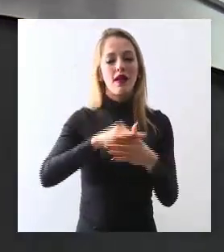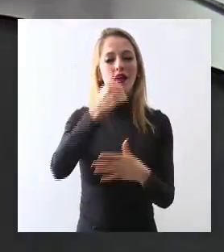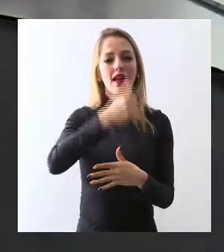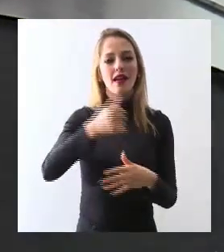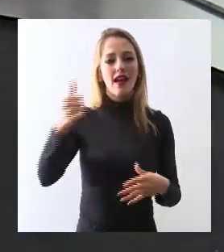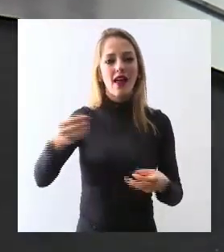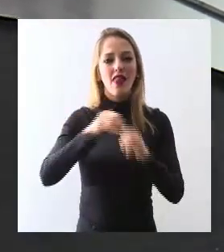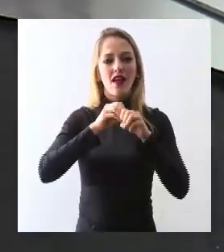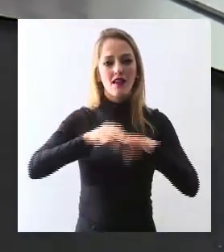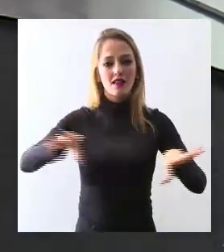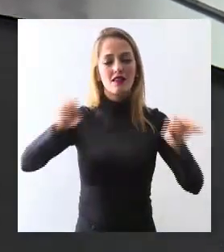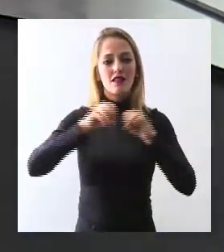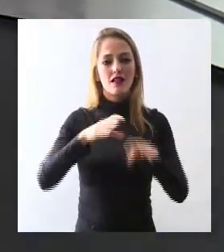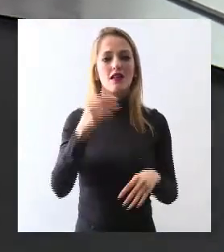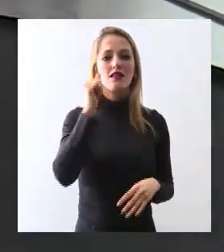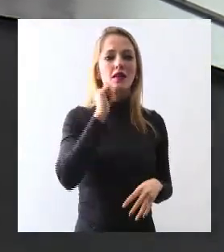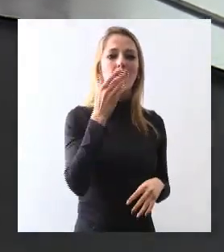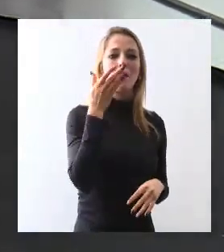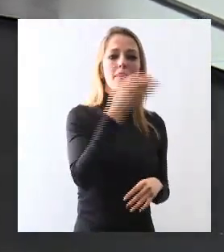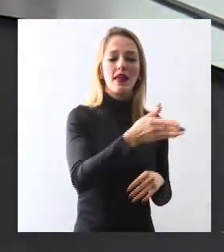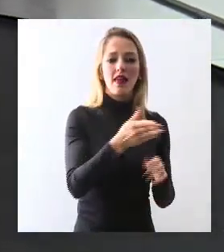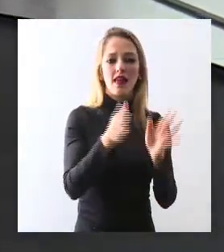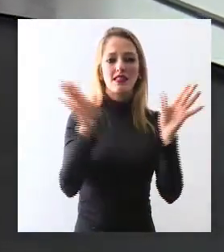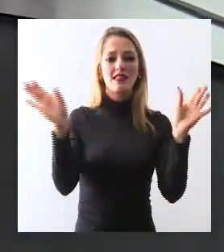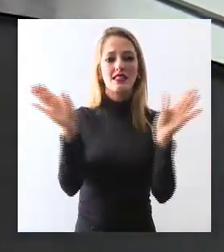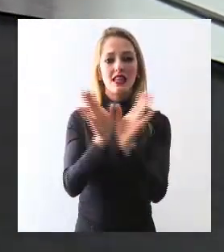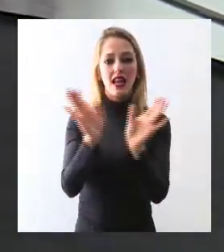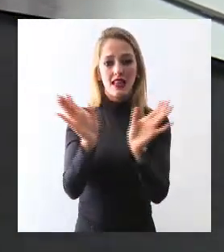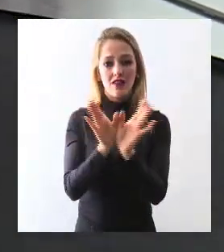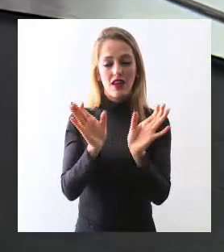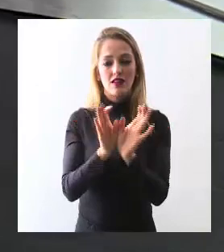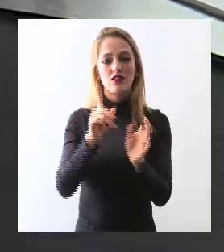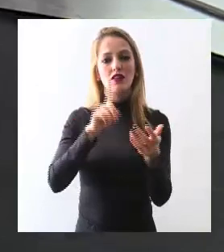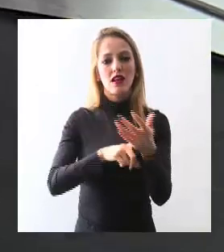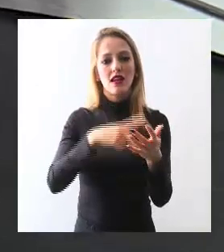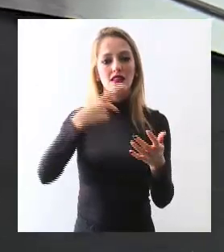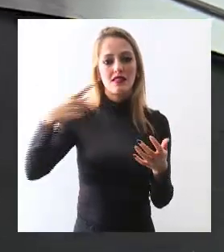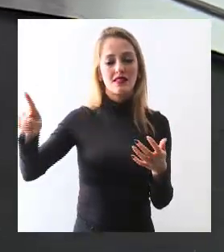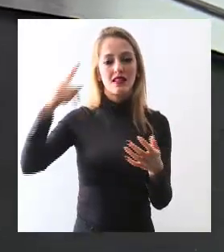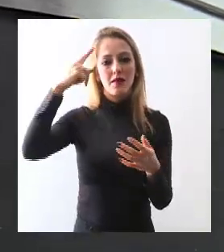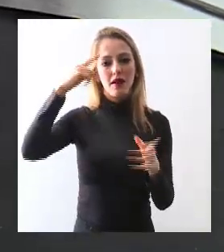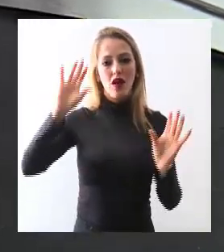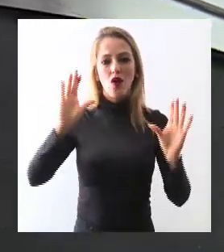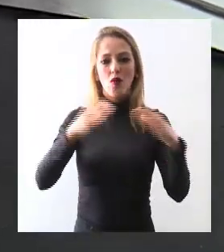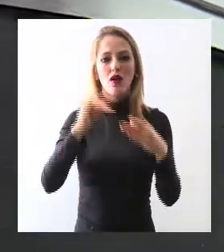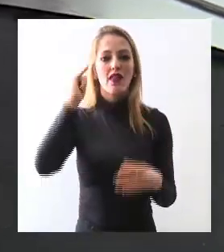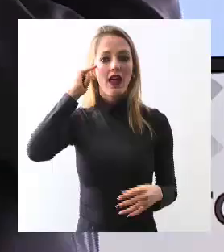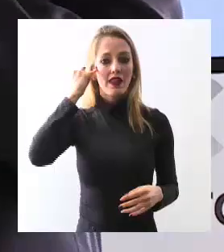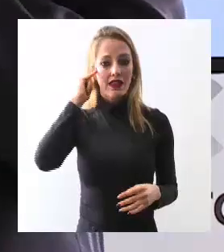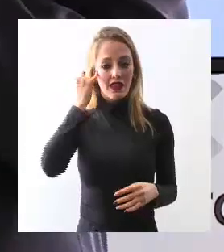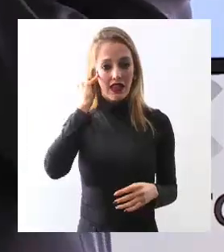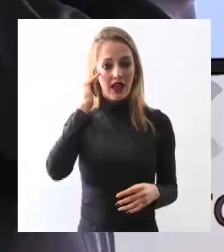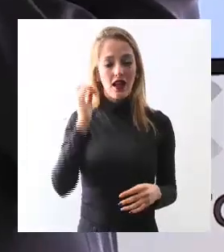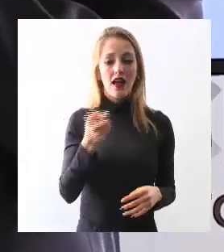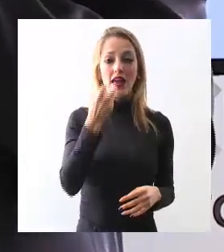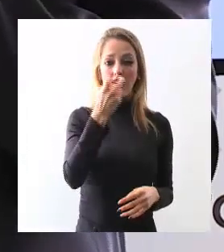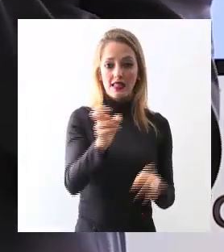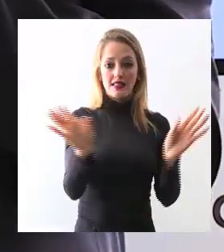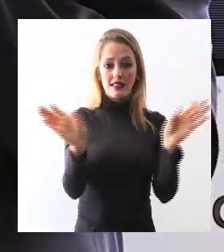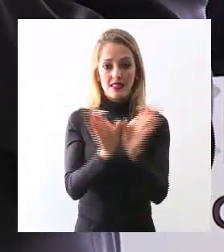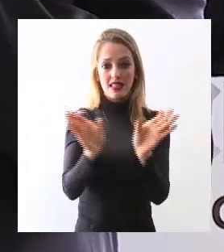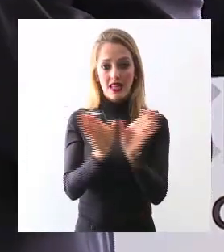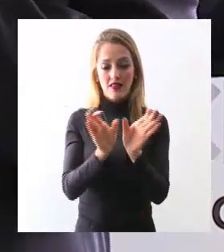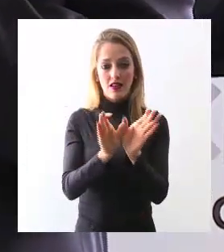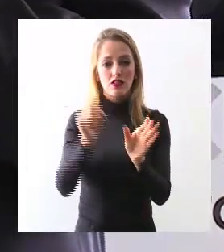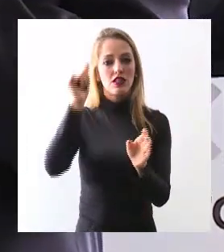donde se le solicita la certificación que pertenece a la comunidad indígena y esta certificación la